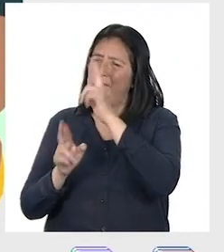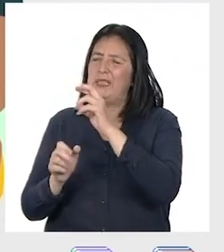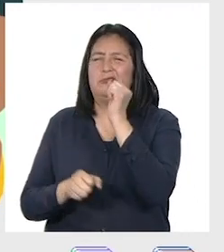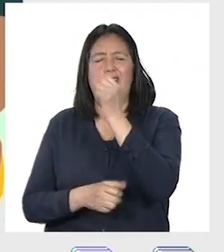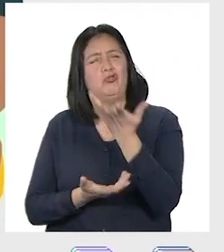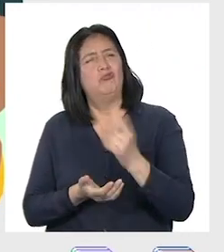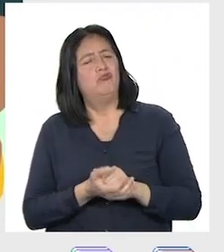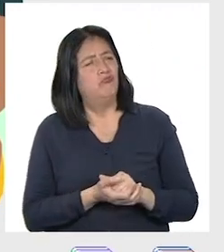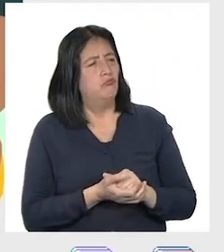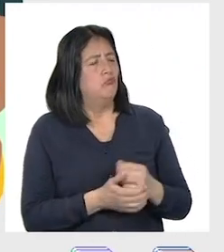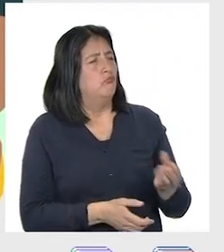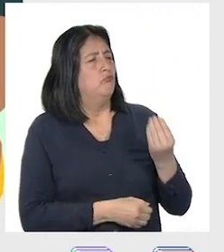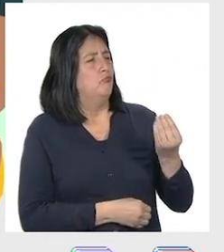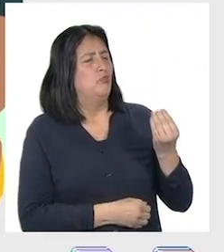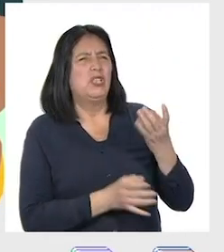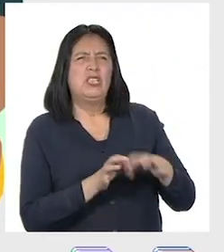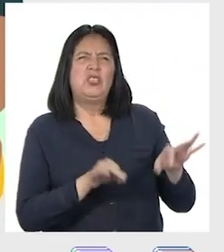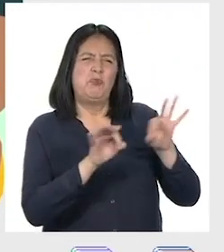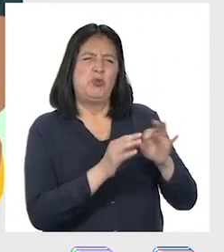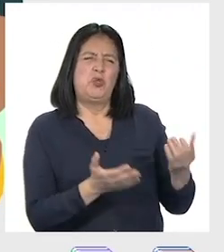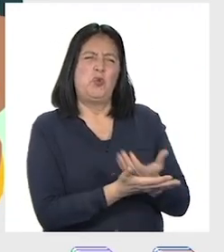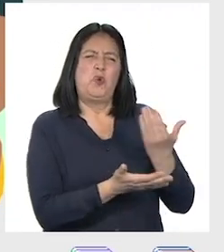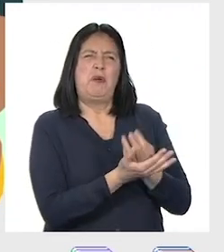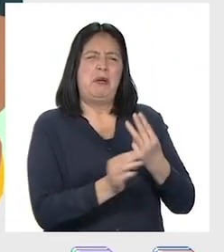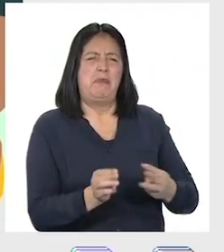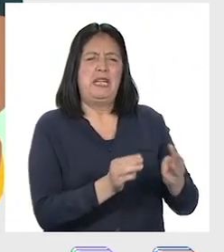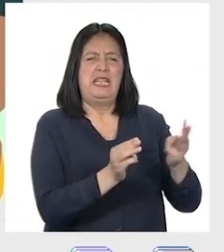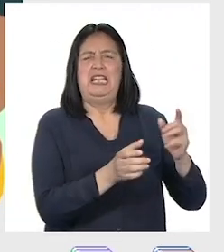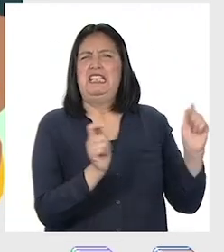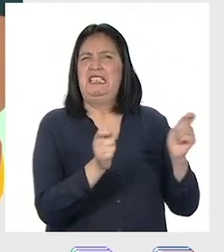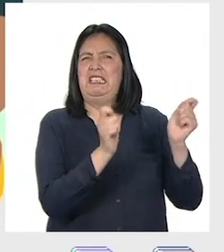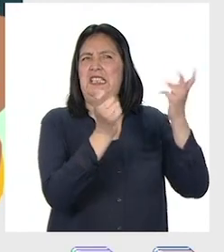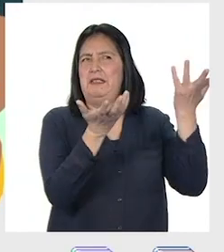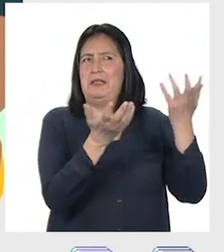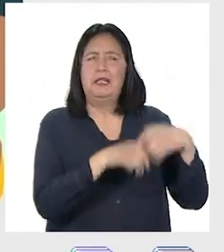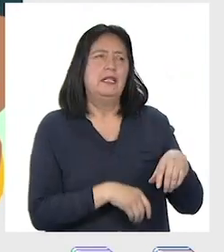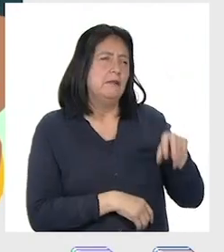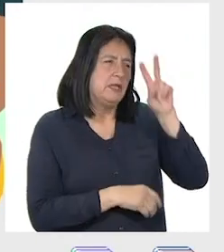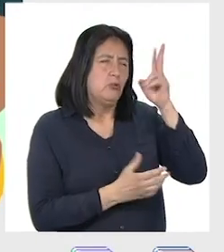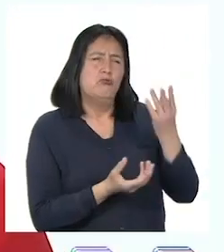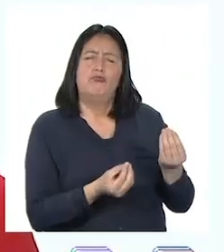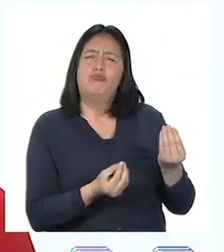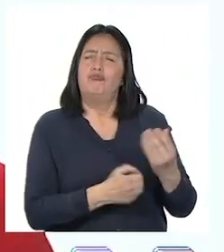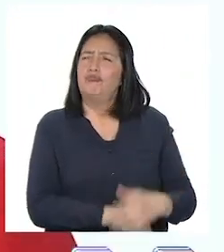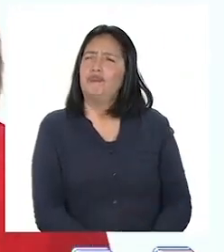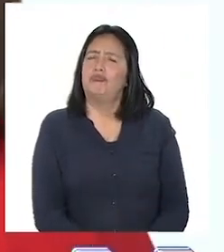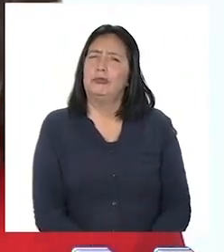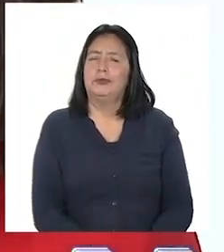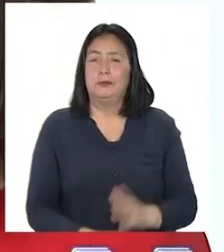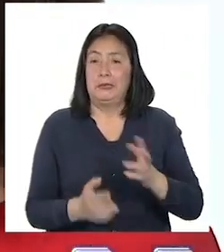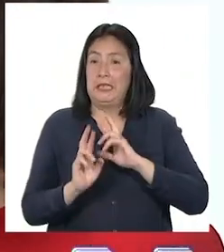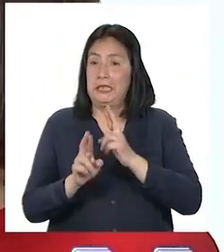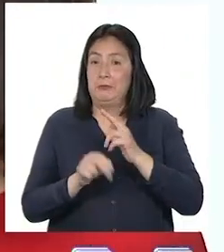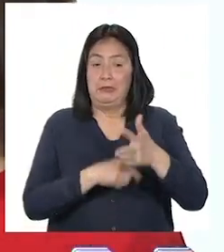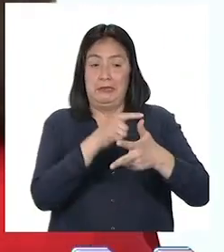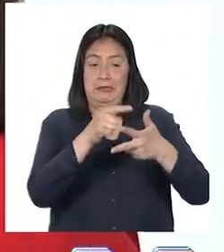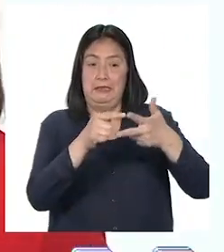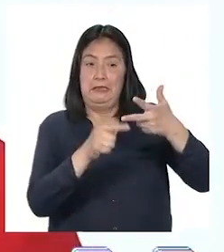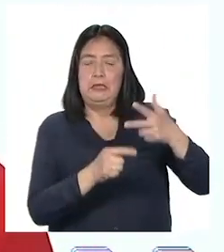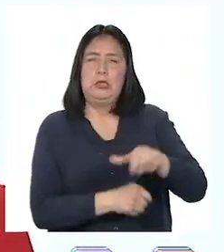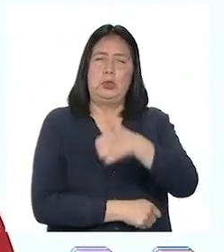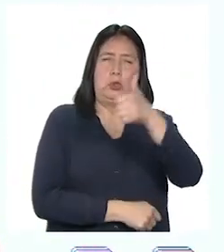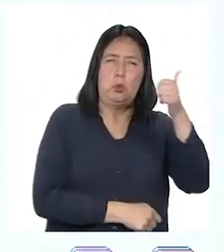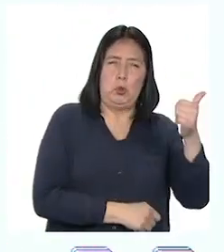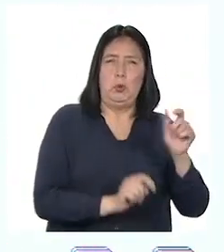¿Por qué es importante incorporar nuevas formas de celebrar las fiestas patrias? Para responder estas y otras